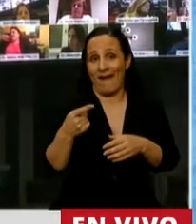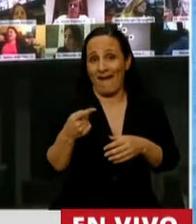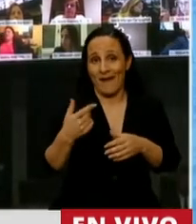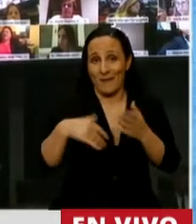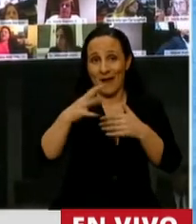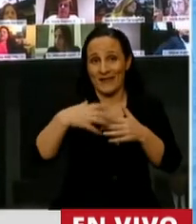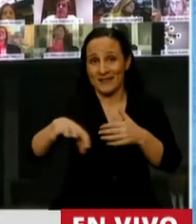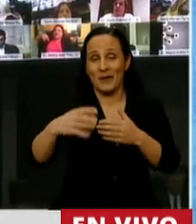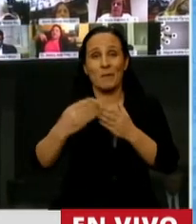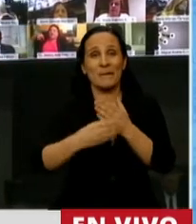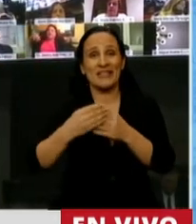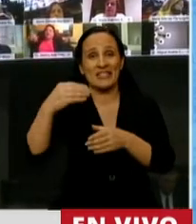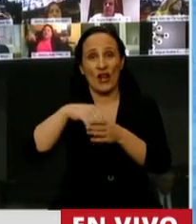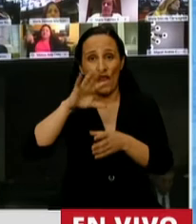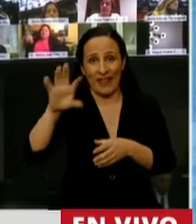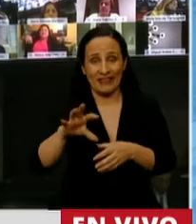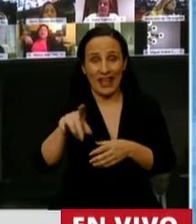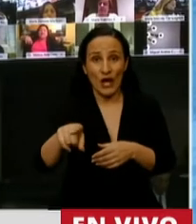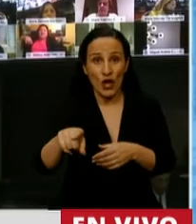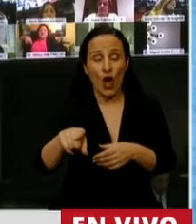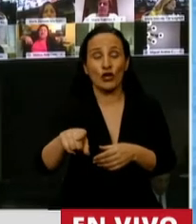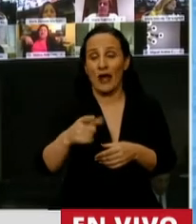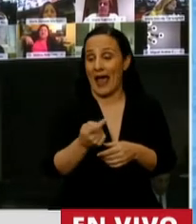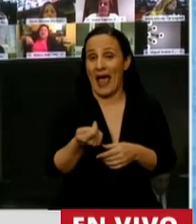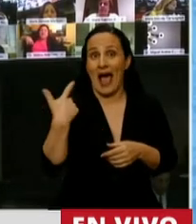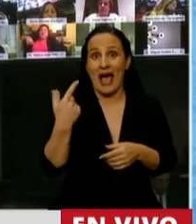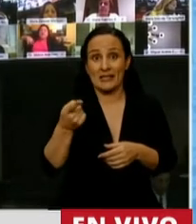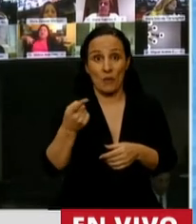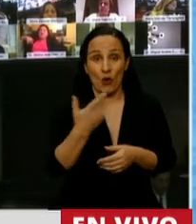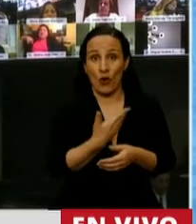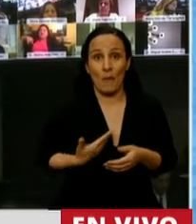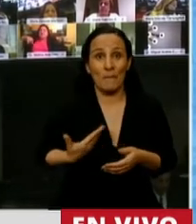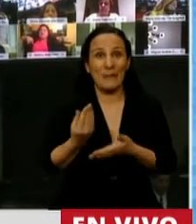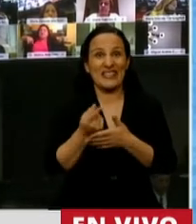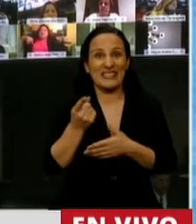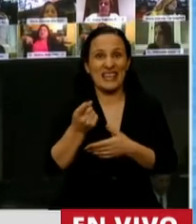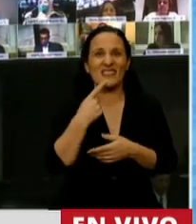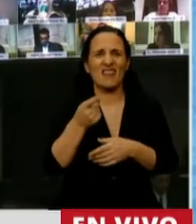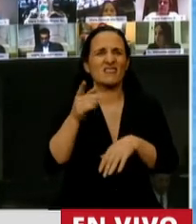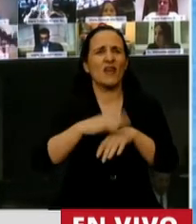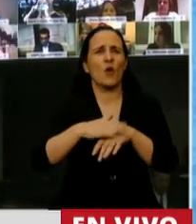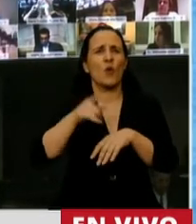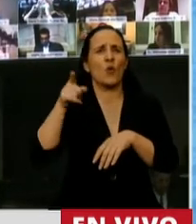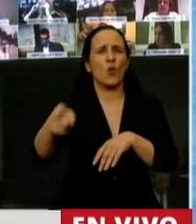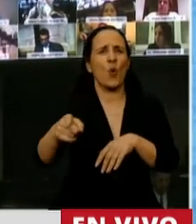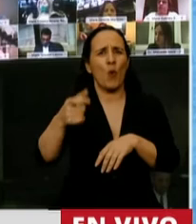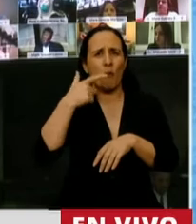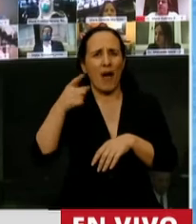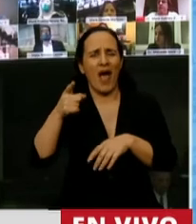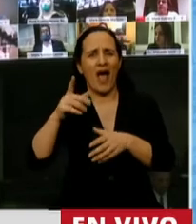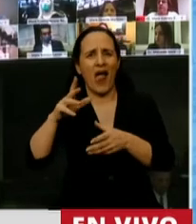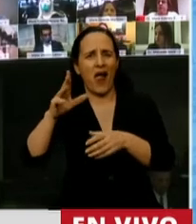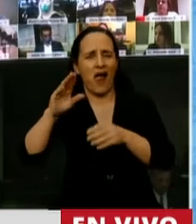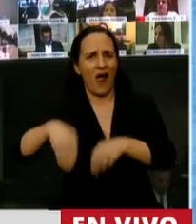del Ministerio del Interior, al cual hace poco tiempo el Presidente le echó la culpa de aparte de sus fracasos, al decir que uno de sus errores